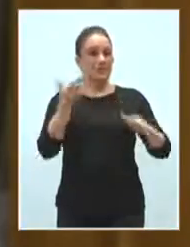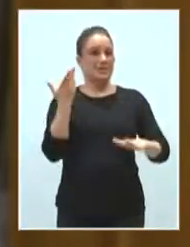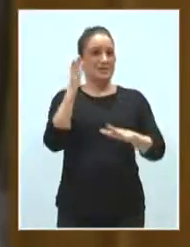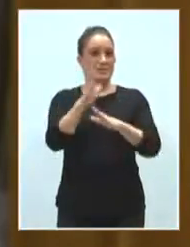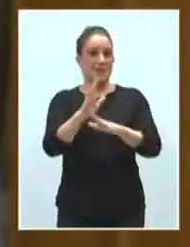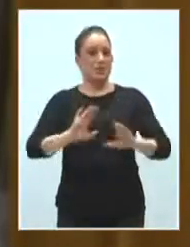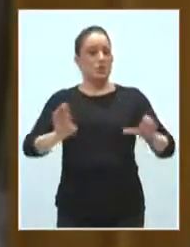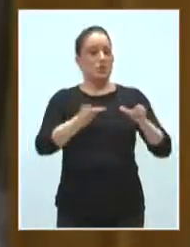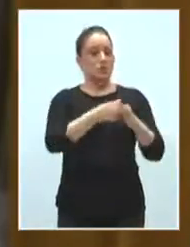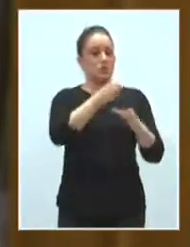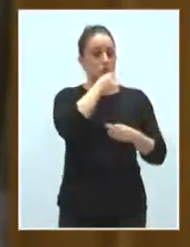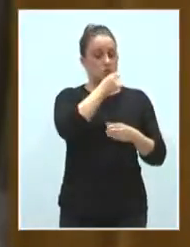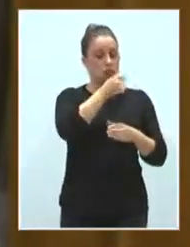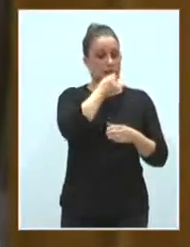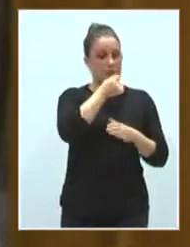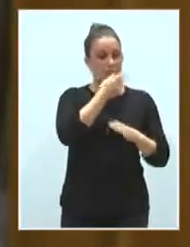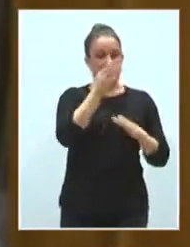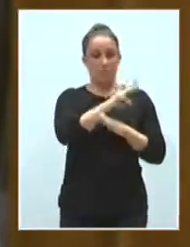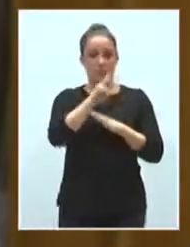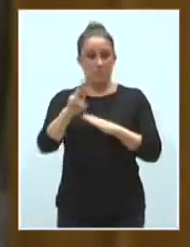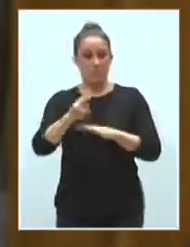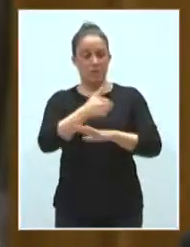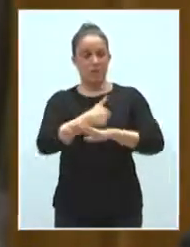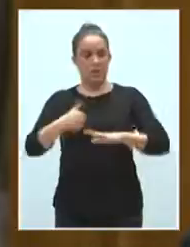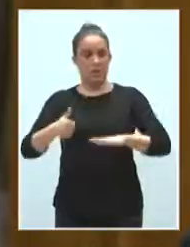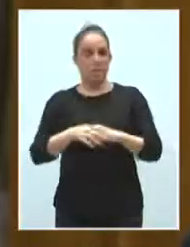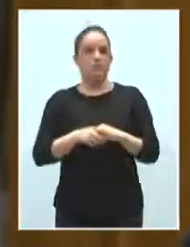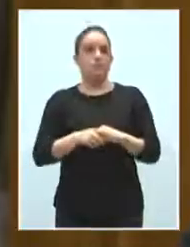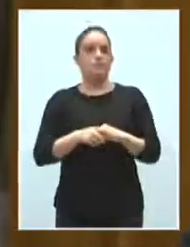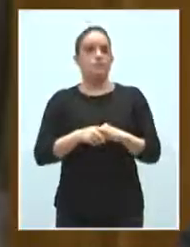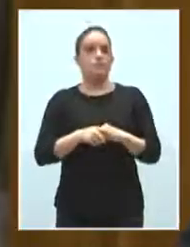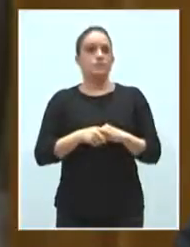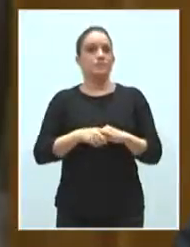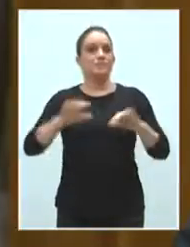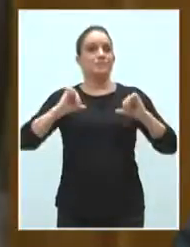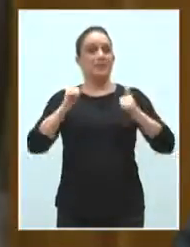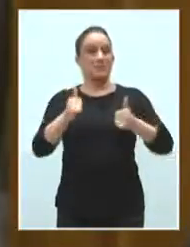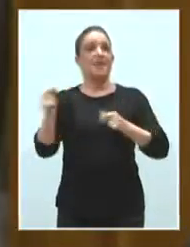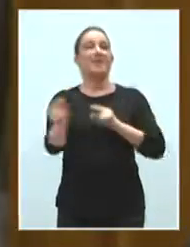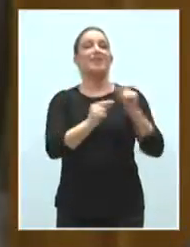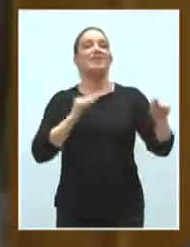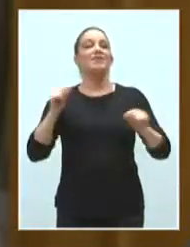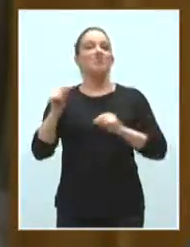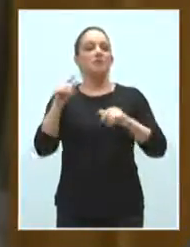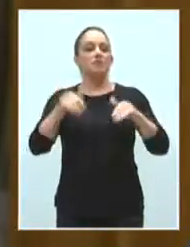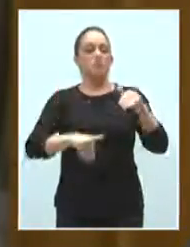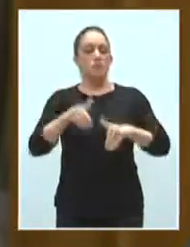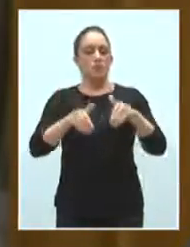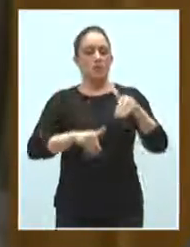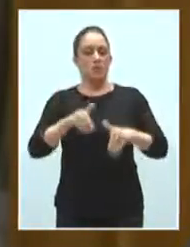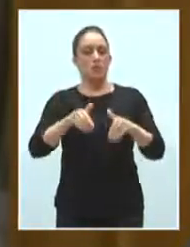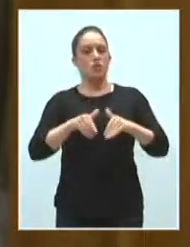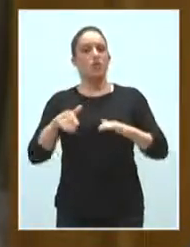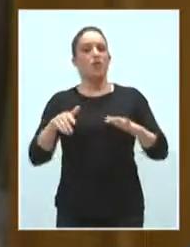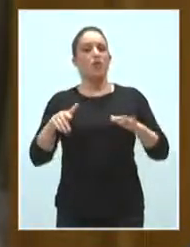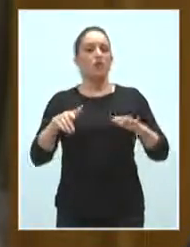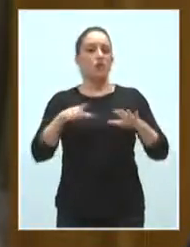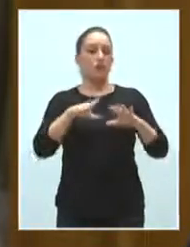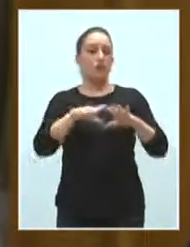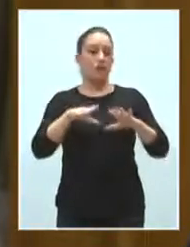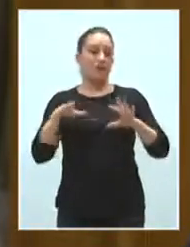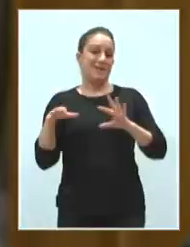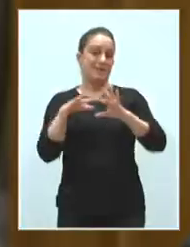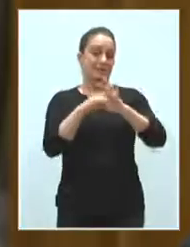parlamentarios, socialista, popular y ciudadanos. Procede el debate y votación de conformidad con lo dispuesto en el artículo